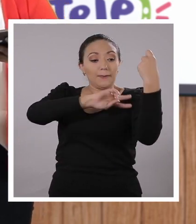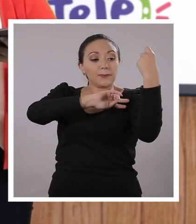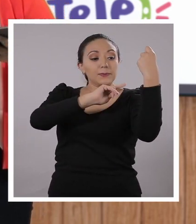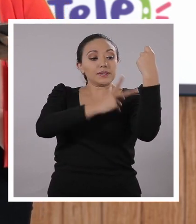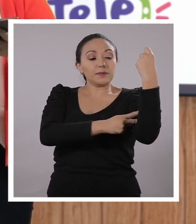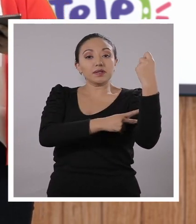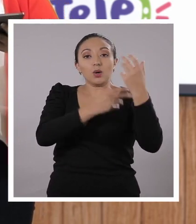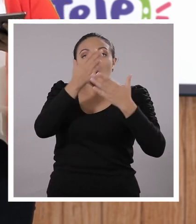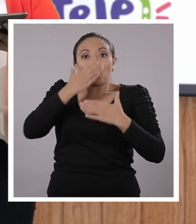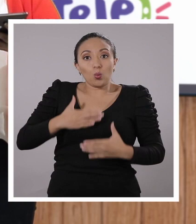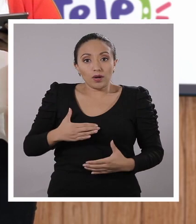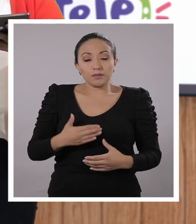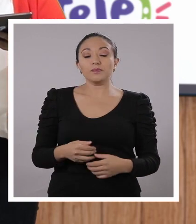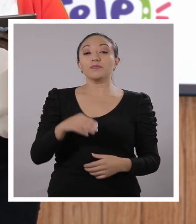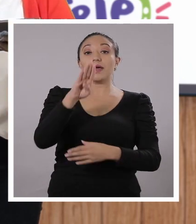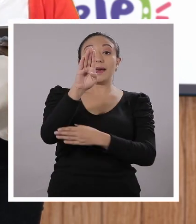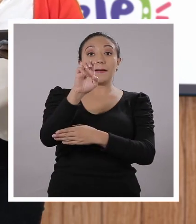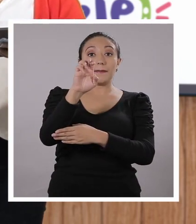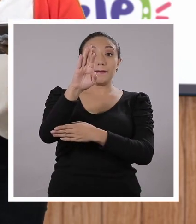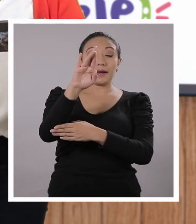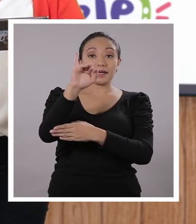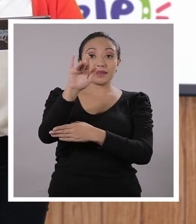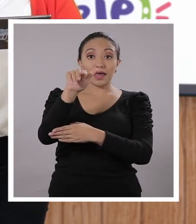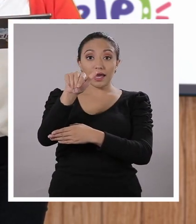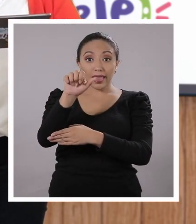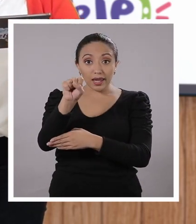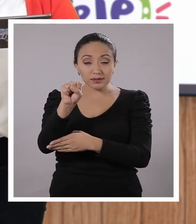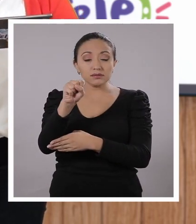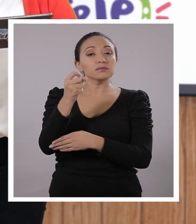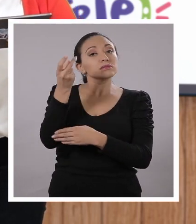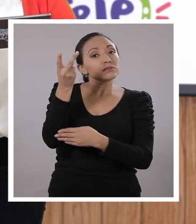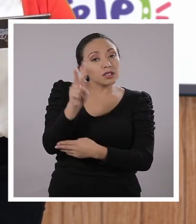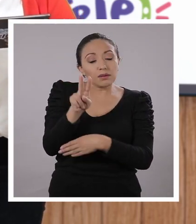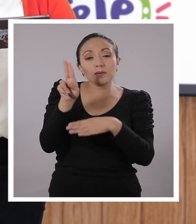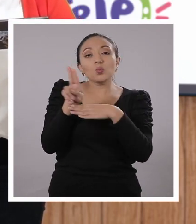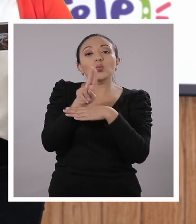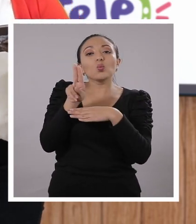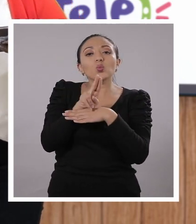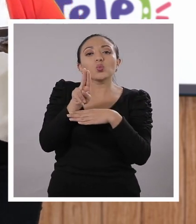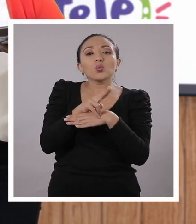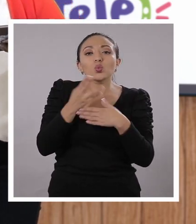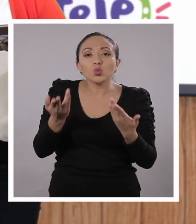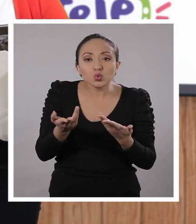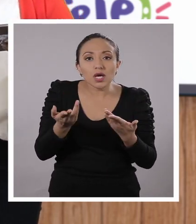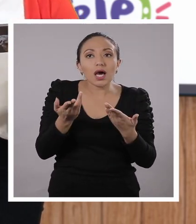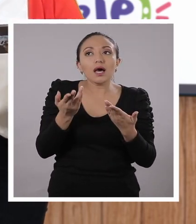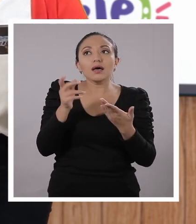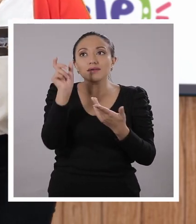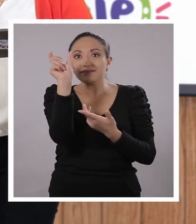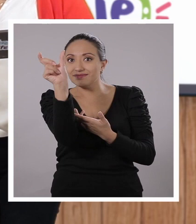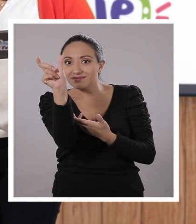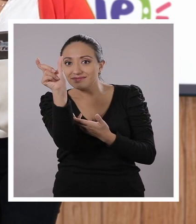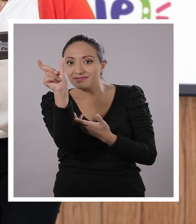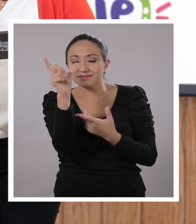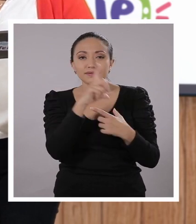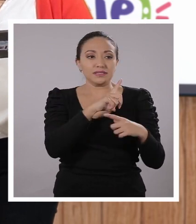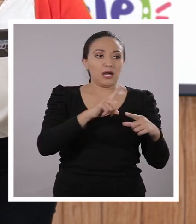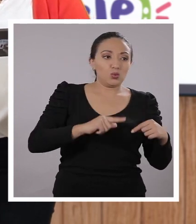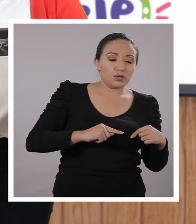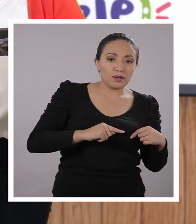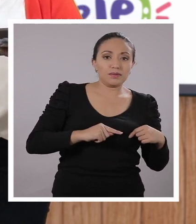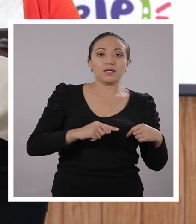vitaminas al cuerpo. Las bacterias también se utilizan para hacer saludables,